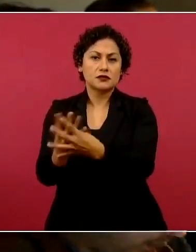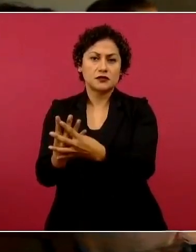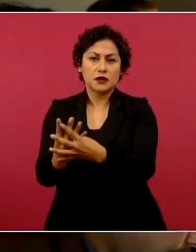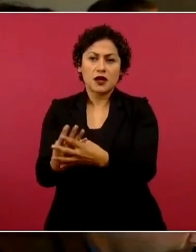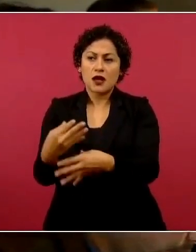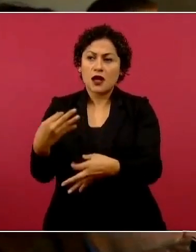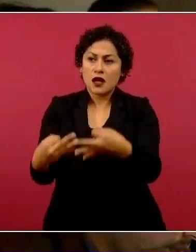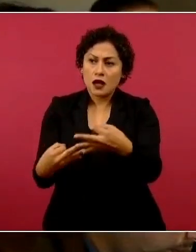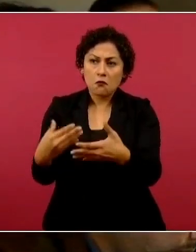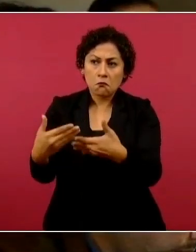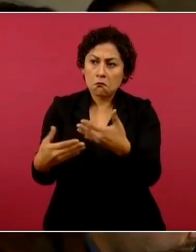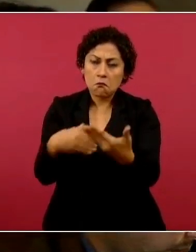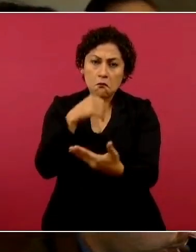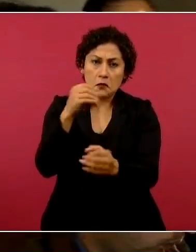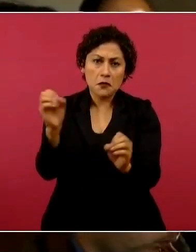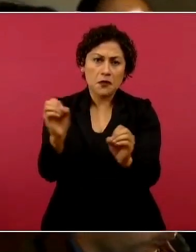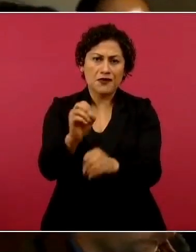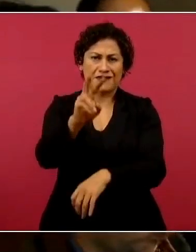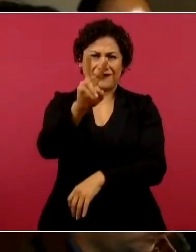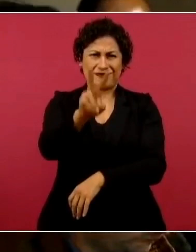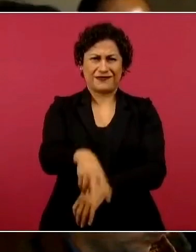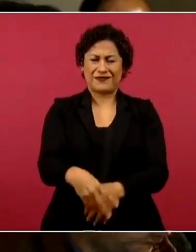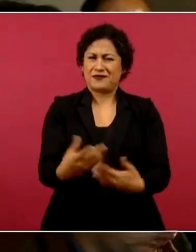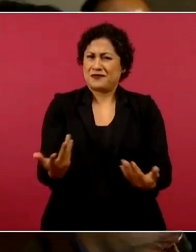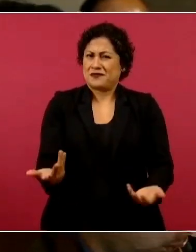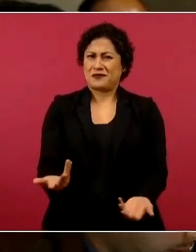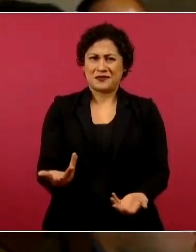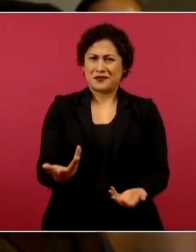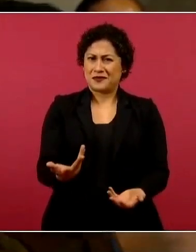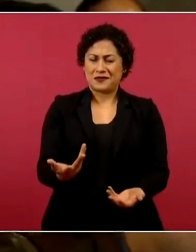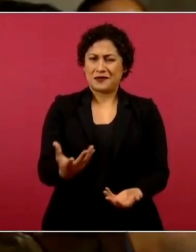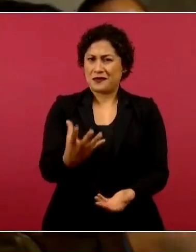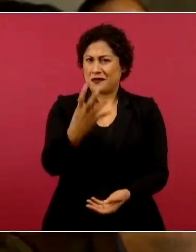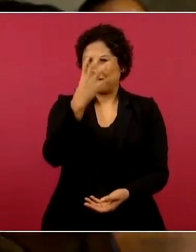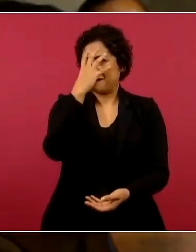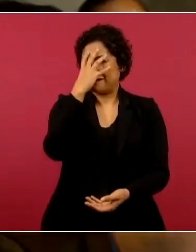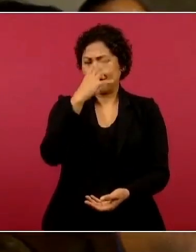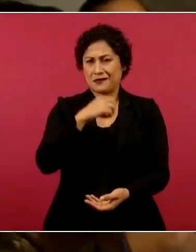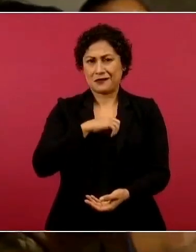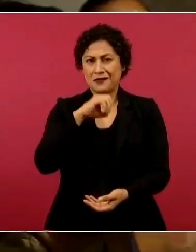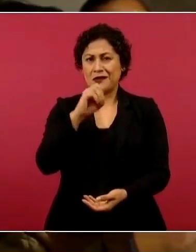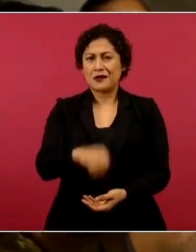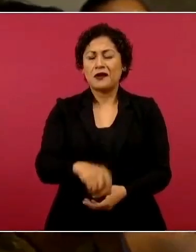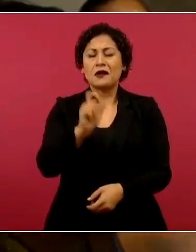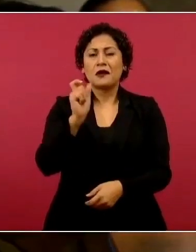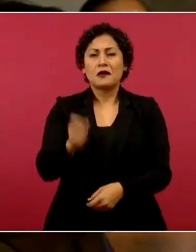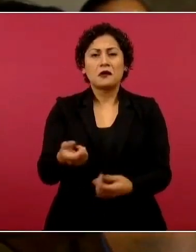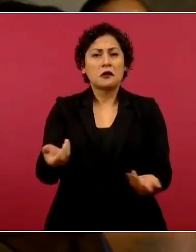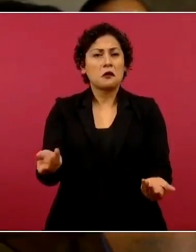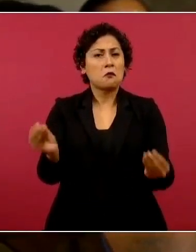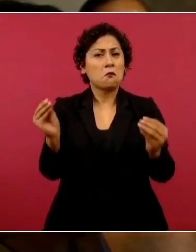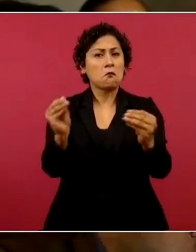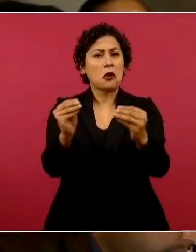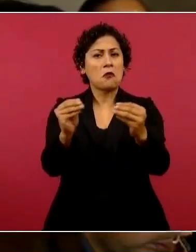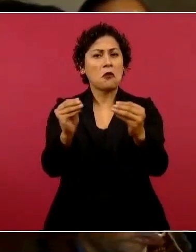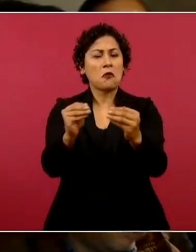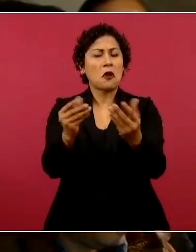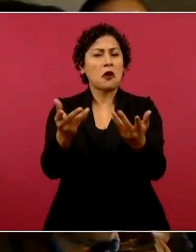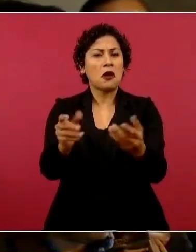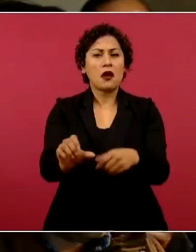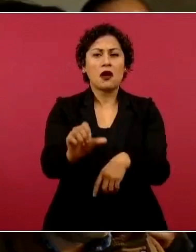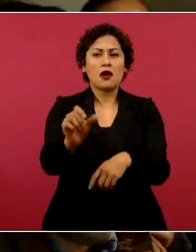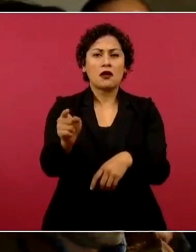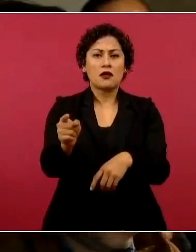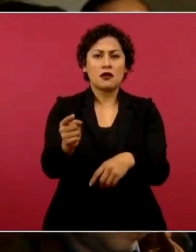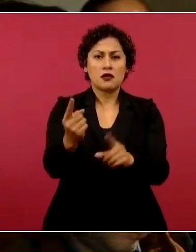esto. Es terrible que una discusión de a nada, que cualquier ciudadano lamentablemente tenga una fricción con otro